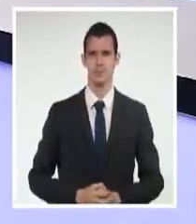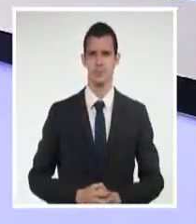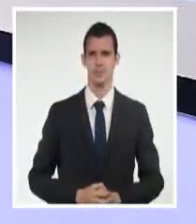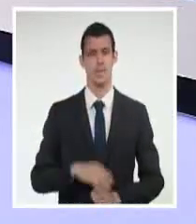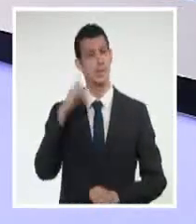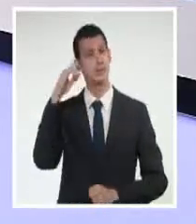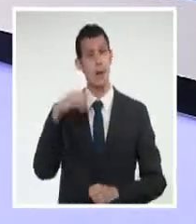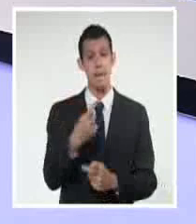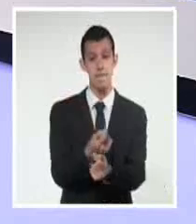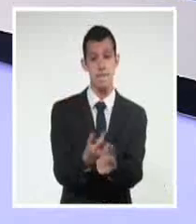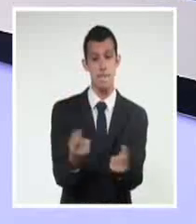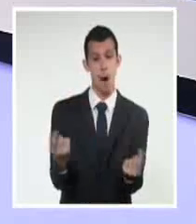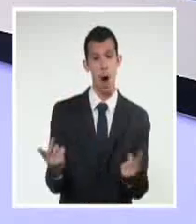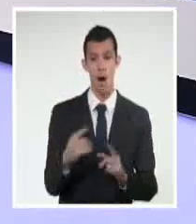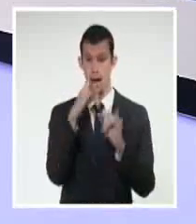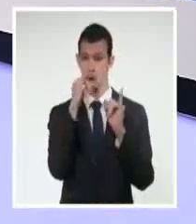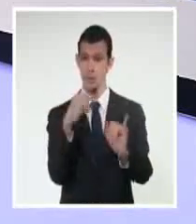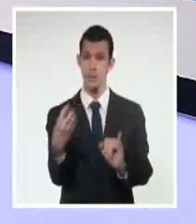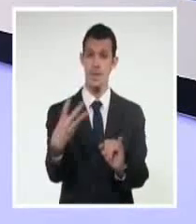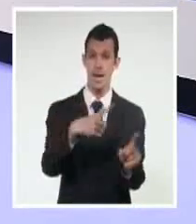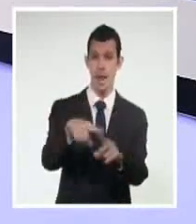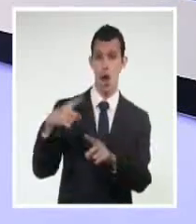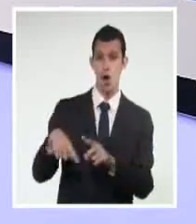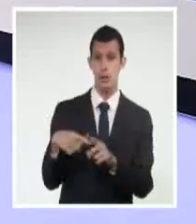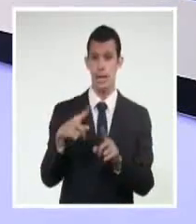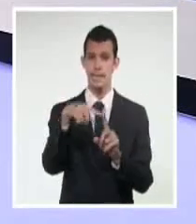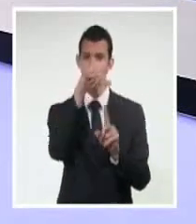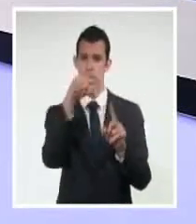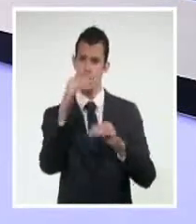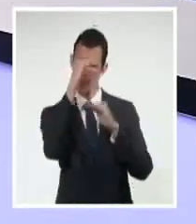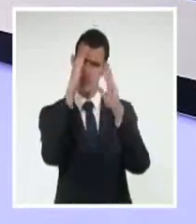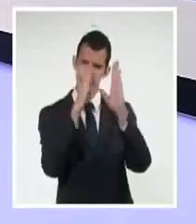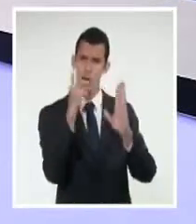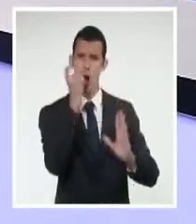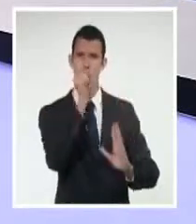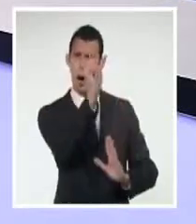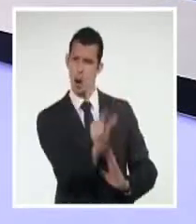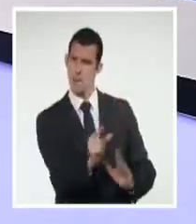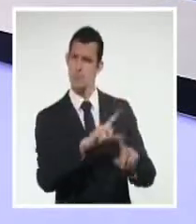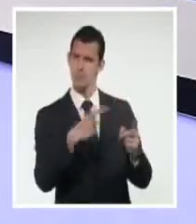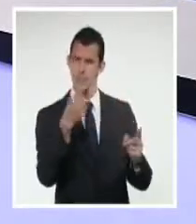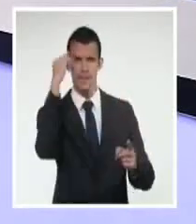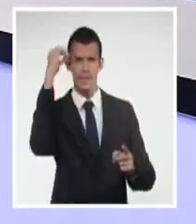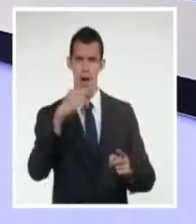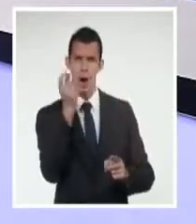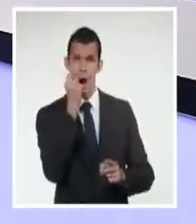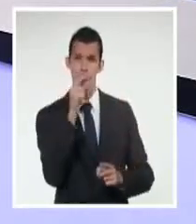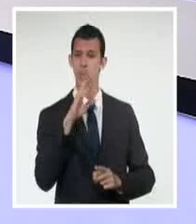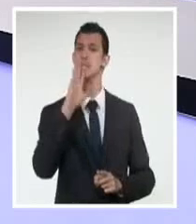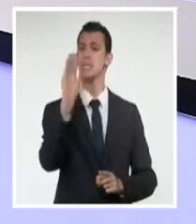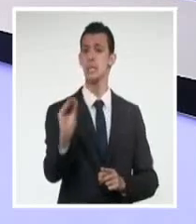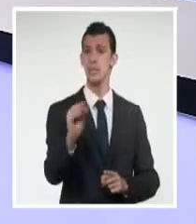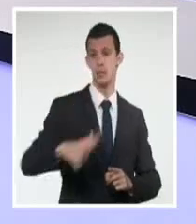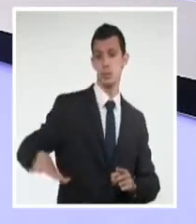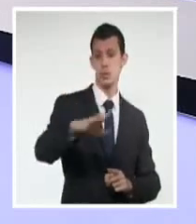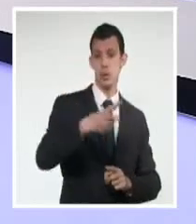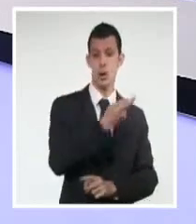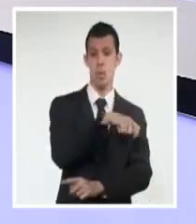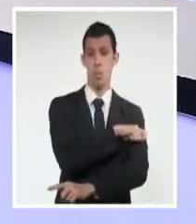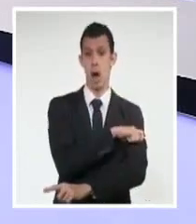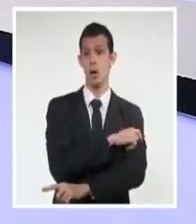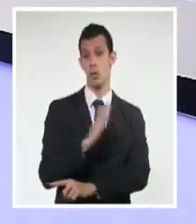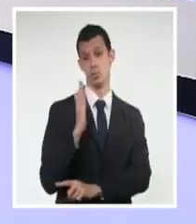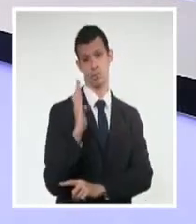tejido decenas de campañas de desprestigio porque saben el valor de su palabra, de tu palabra en defensa de la